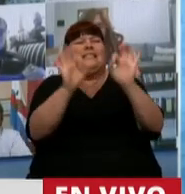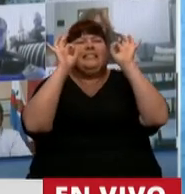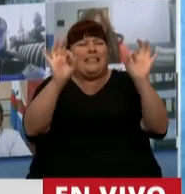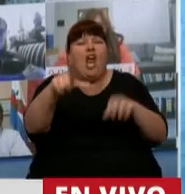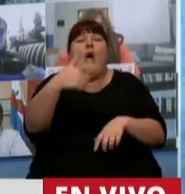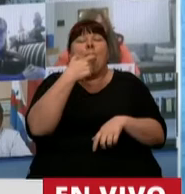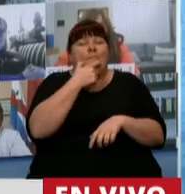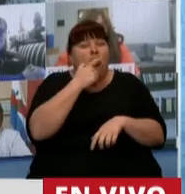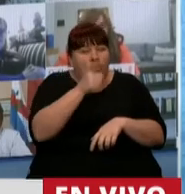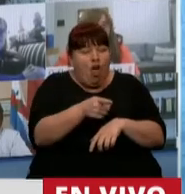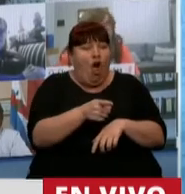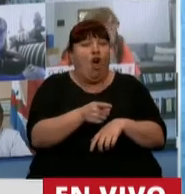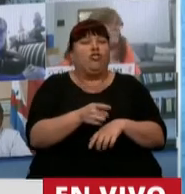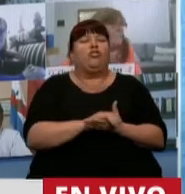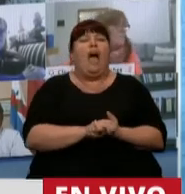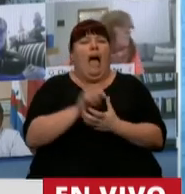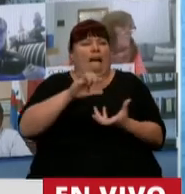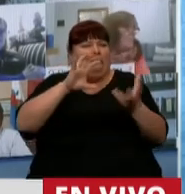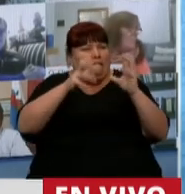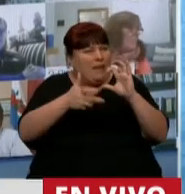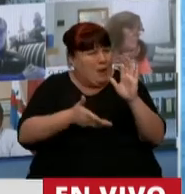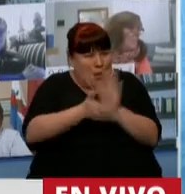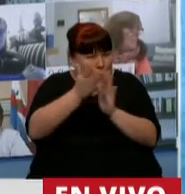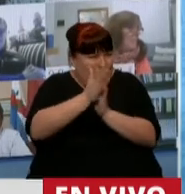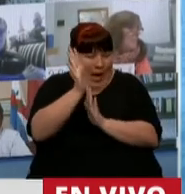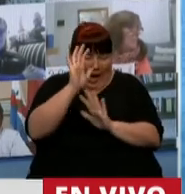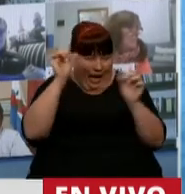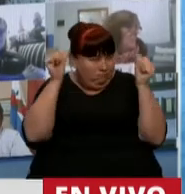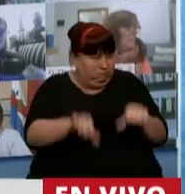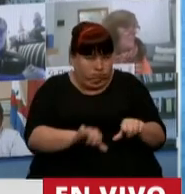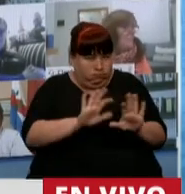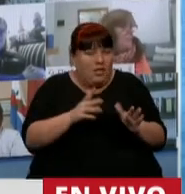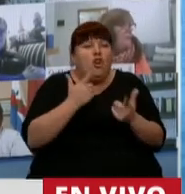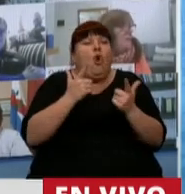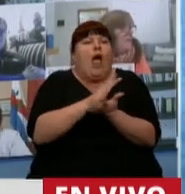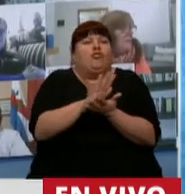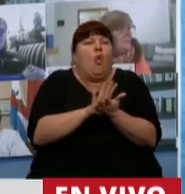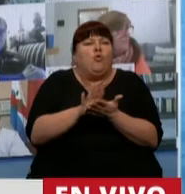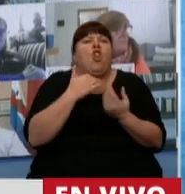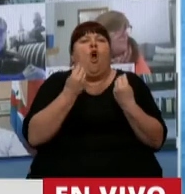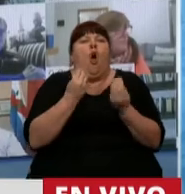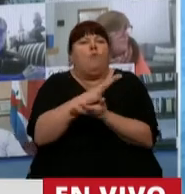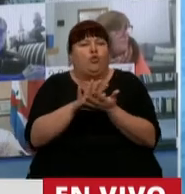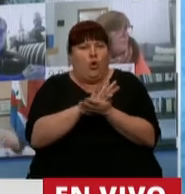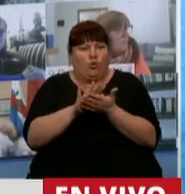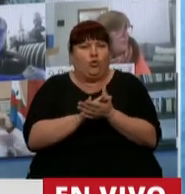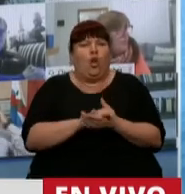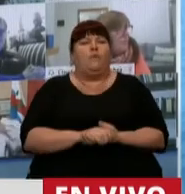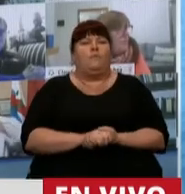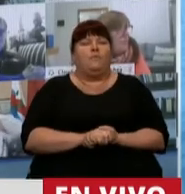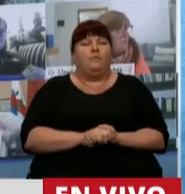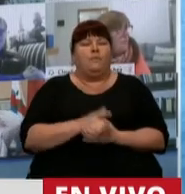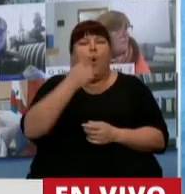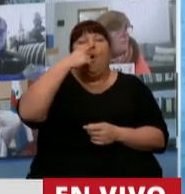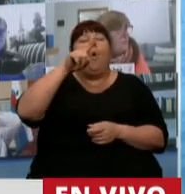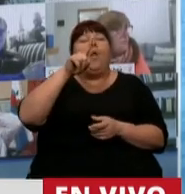Esta Mendoza, que era tan ordenada, pero que está al borde del abismo, no ha sabido darle respuestas, y la única respuesta que ha llegado